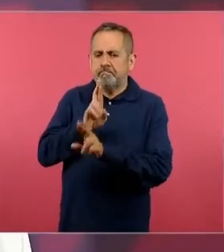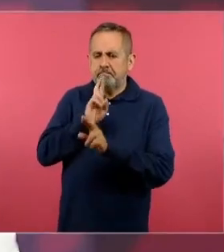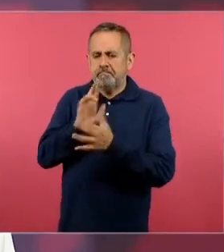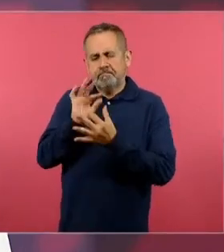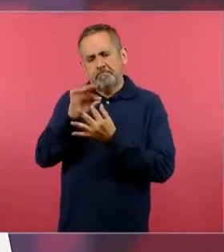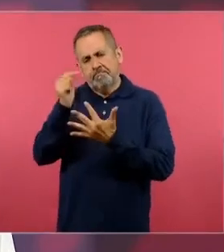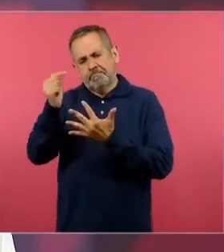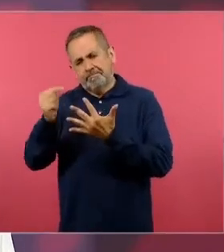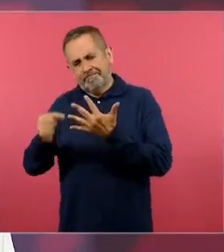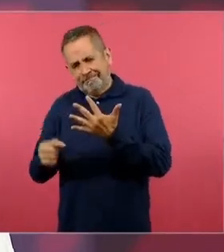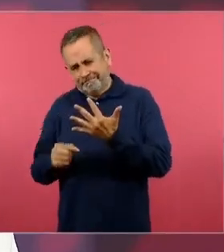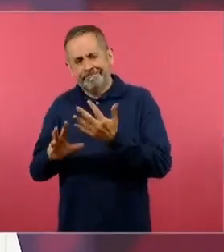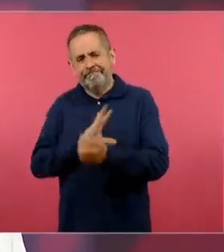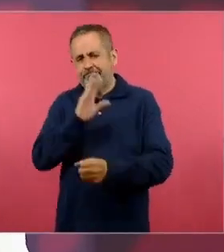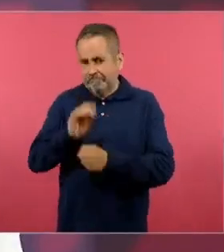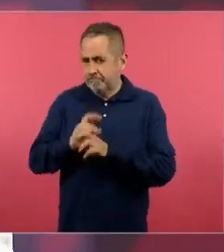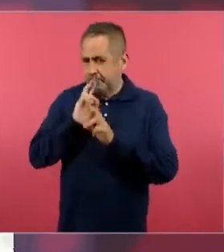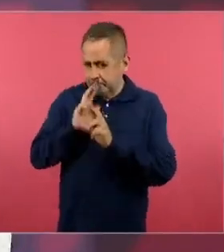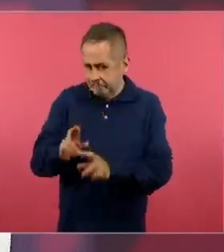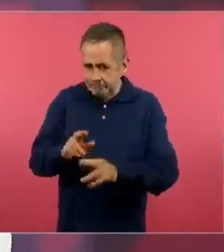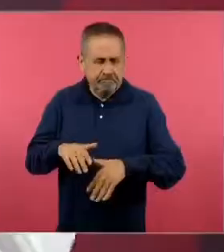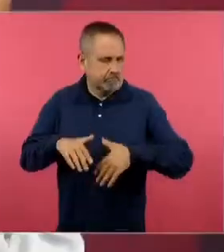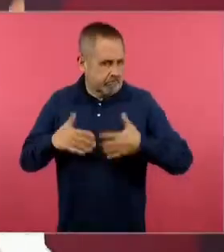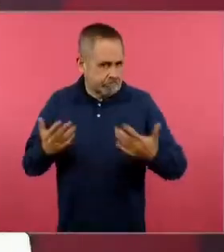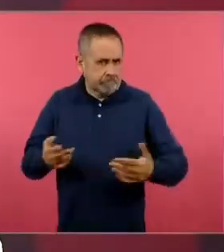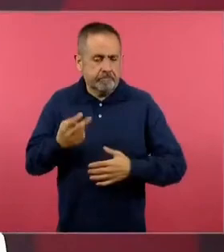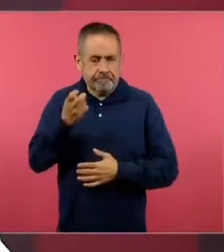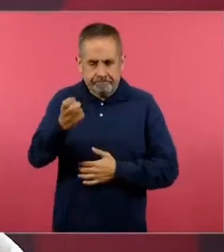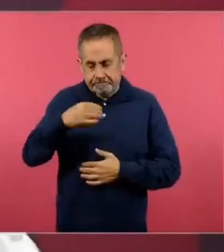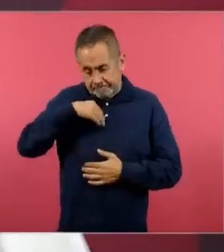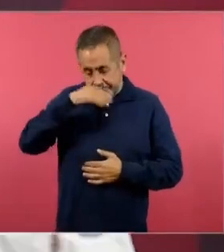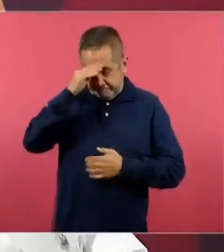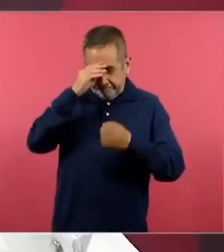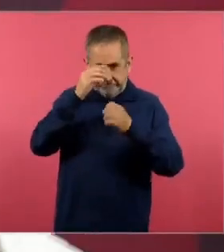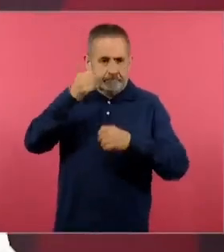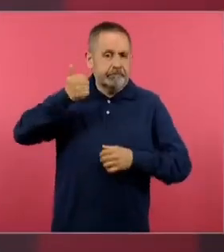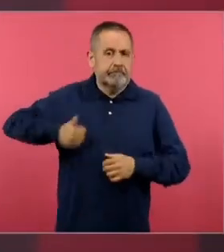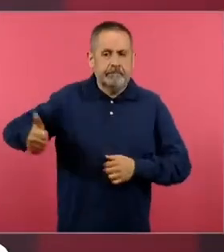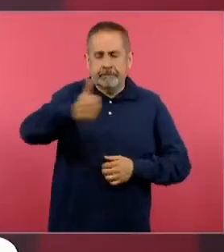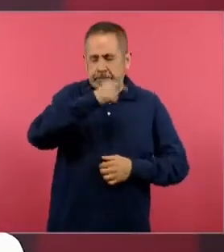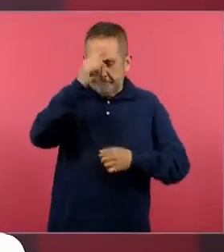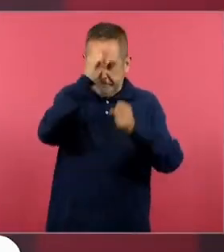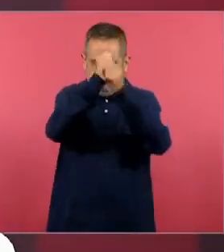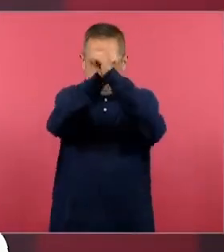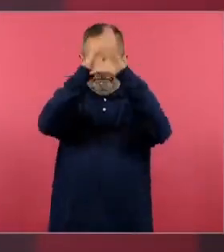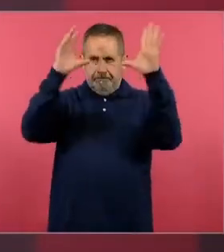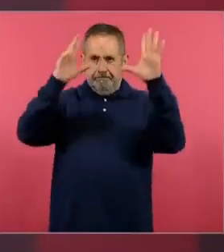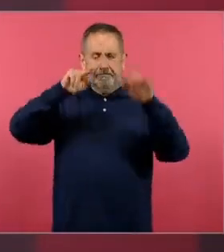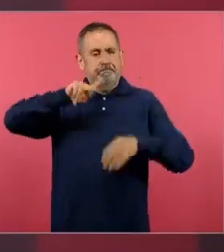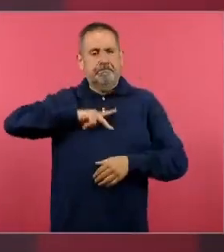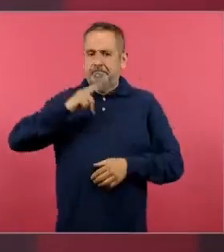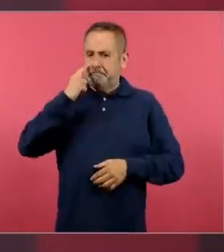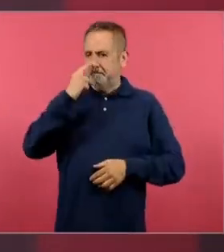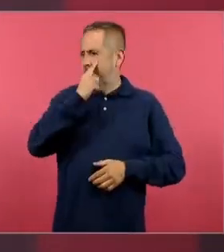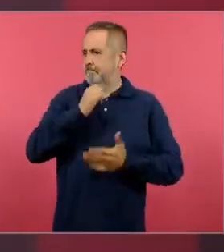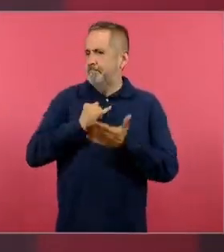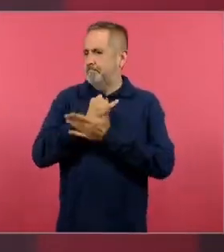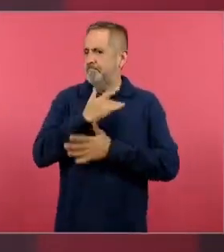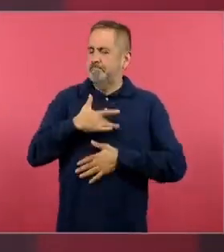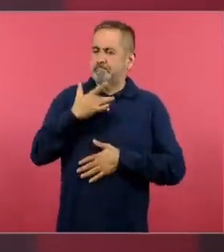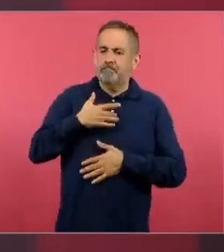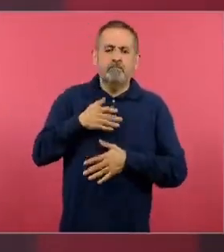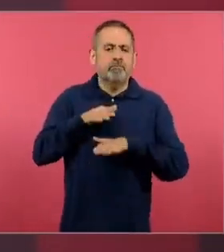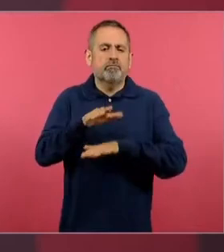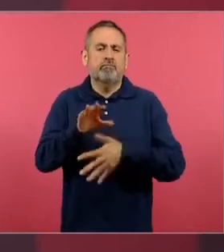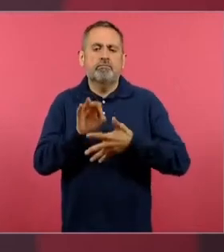a profundidad ya de otra manera y así nos generamos un propio criterio de cuál es la propuesta pedagógica que estamos